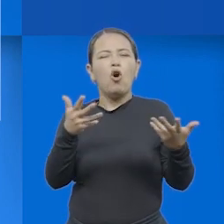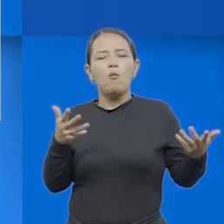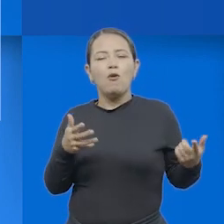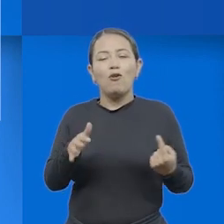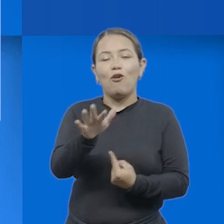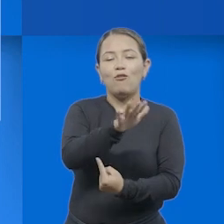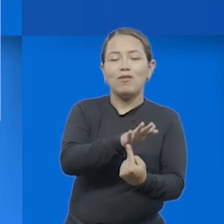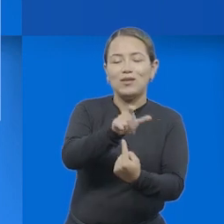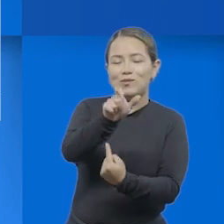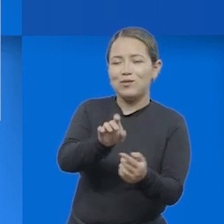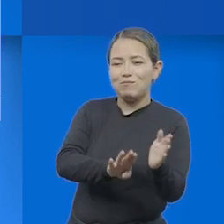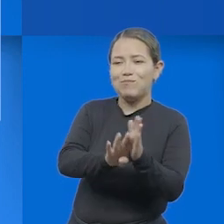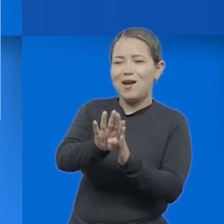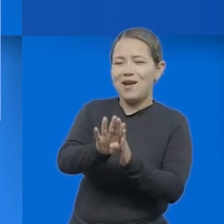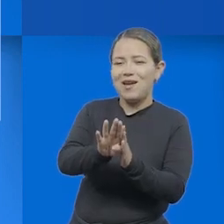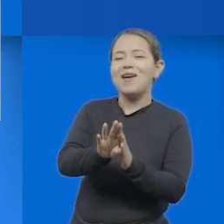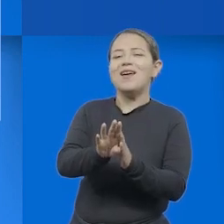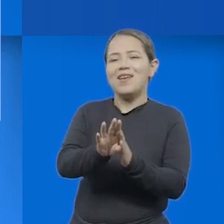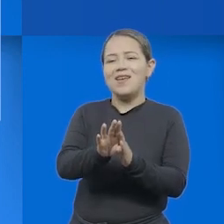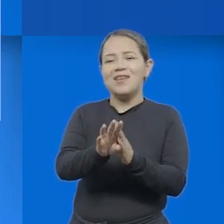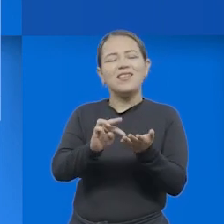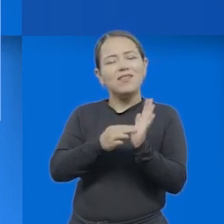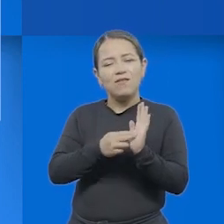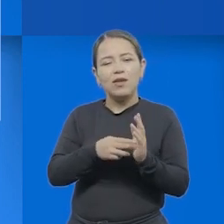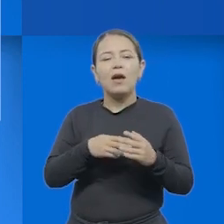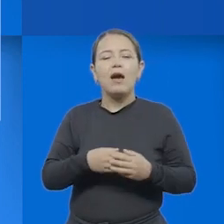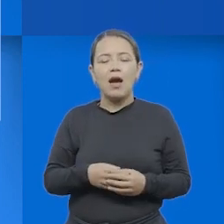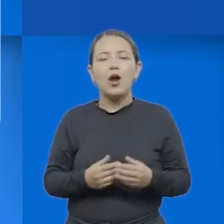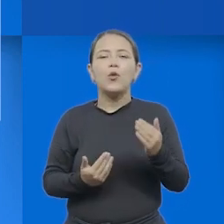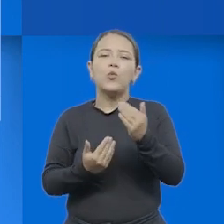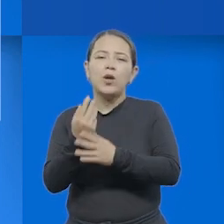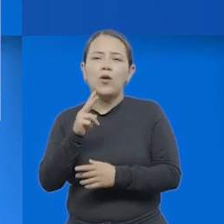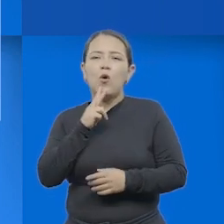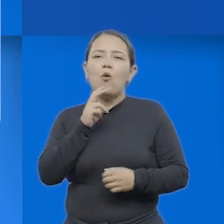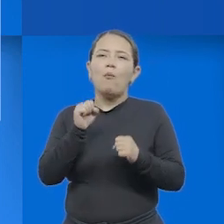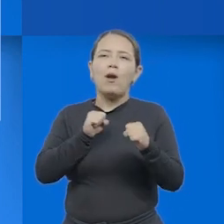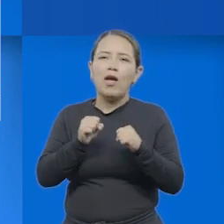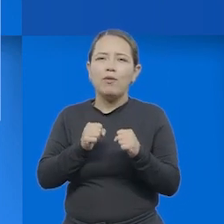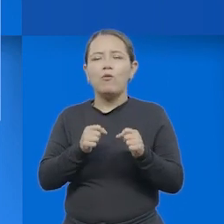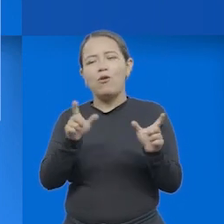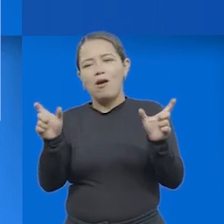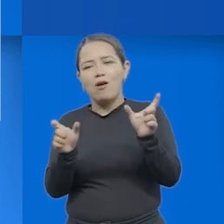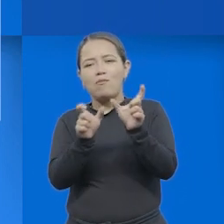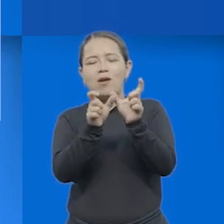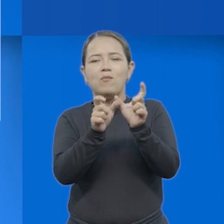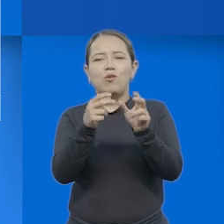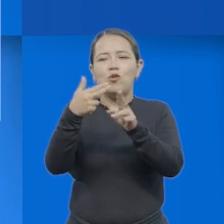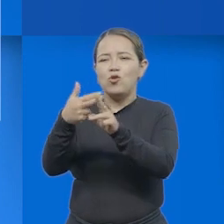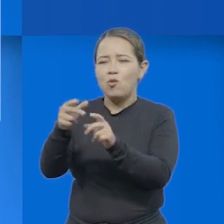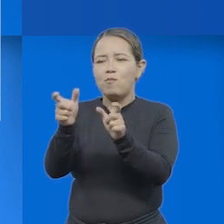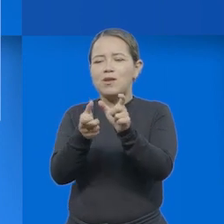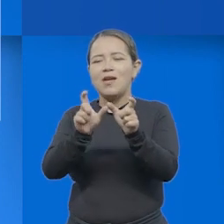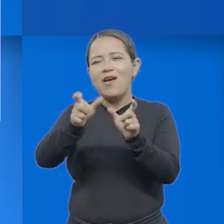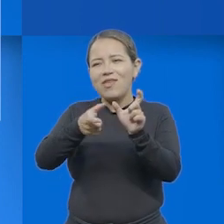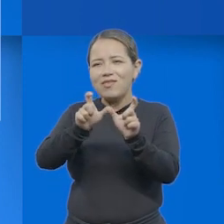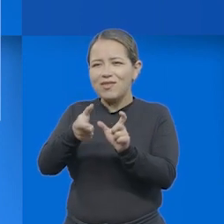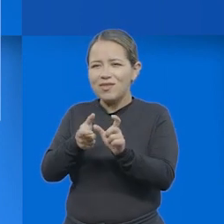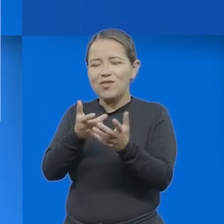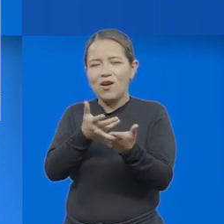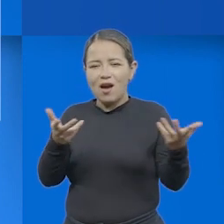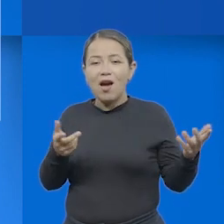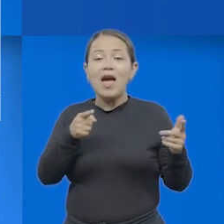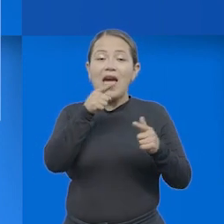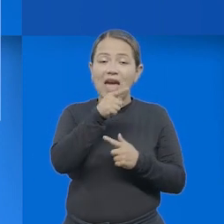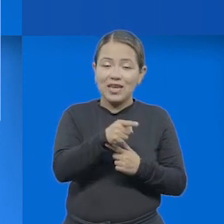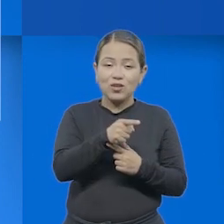un contexto. Esto quiere decir que a medida que van apareciendo los verbos, adverbios, adjetivos y nombres, permiten que